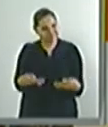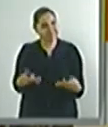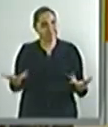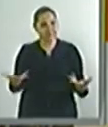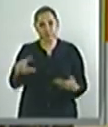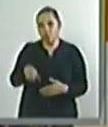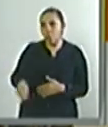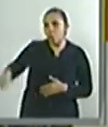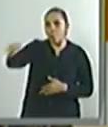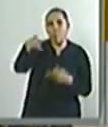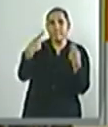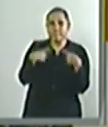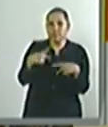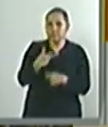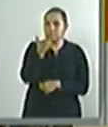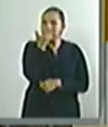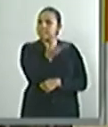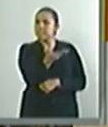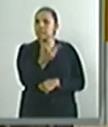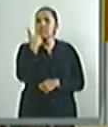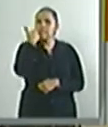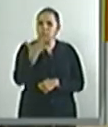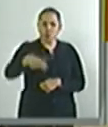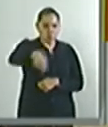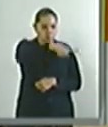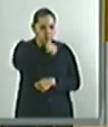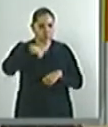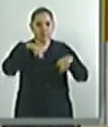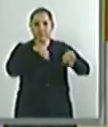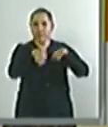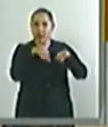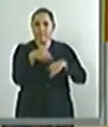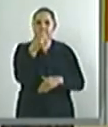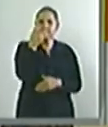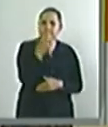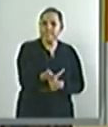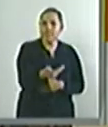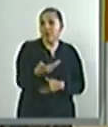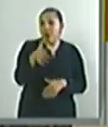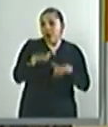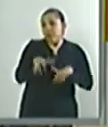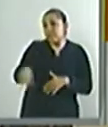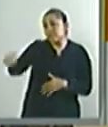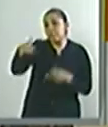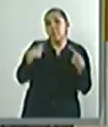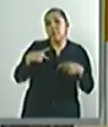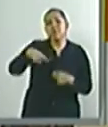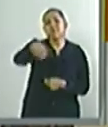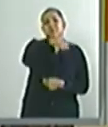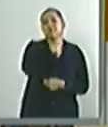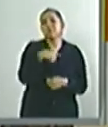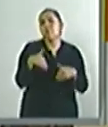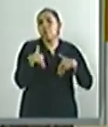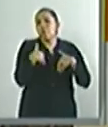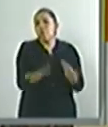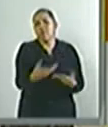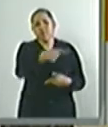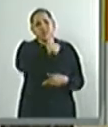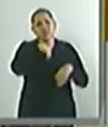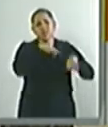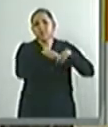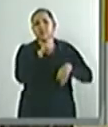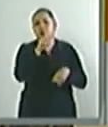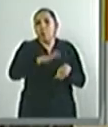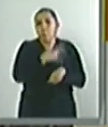nos ha dejado en una escala mucho menor. ¿Por qué? Porque a veces nosotros mismos no nos damos la importancia,